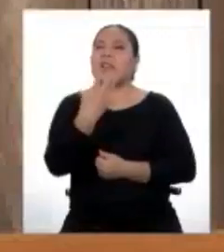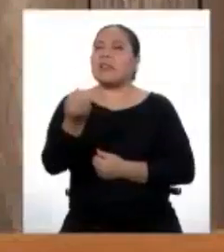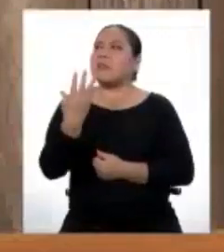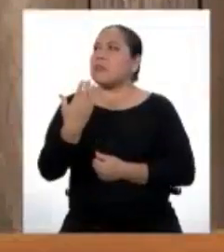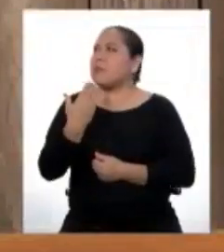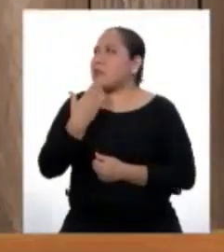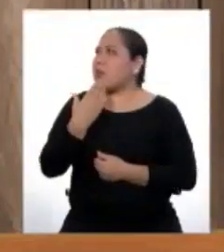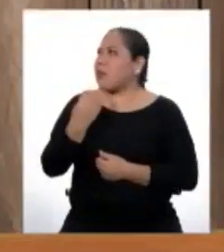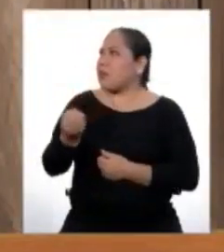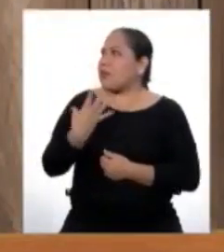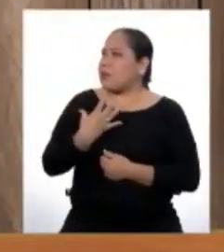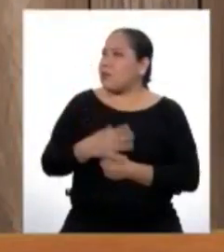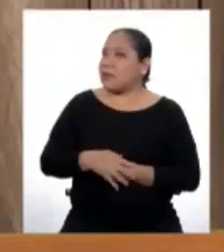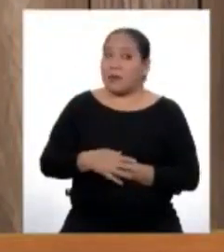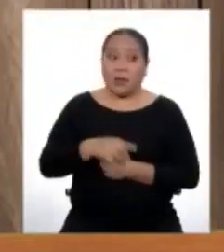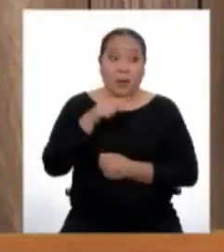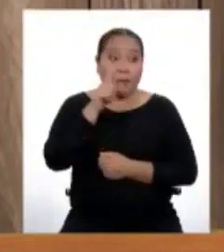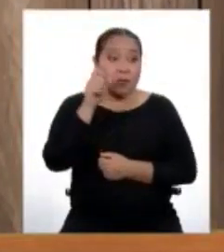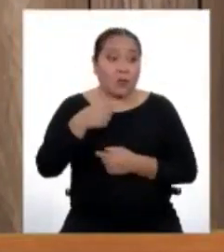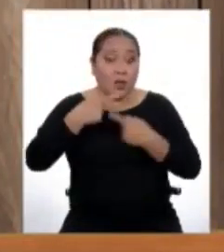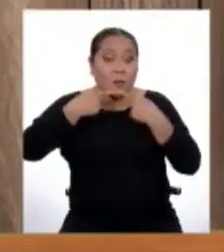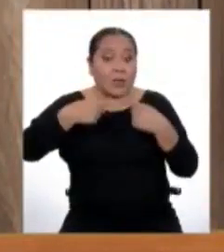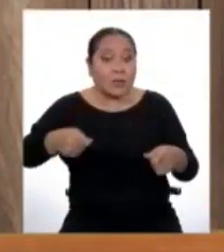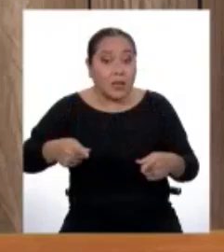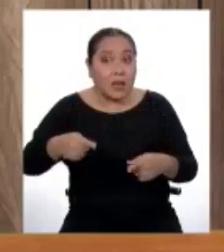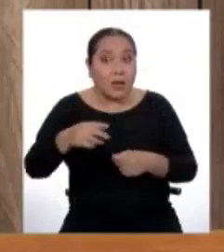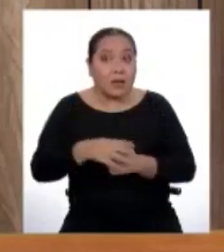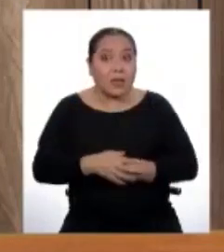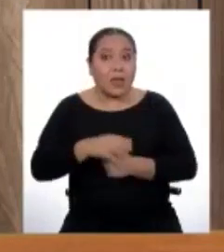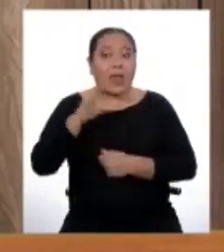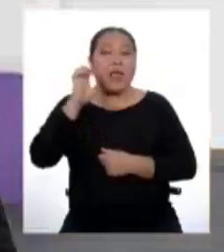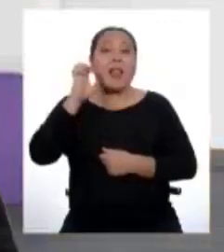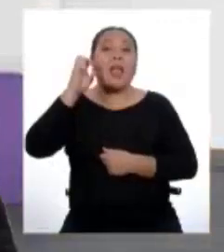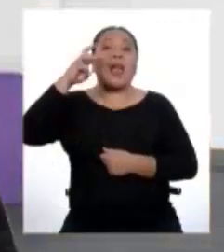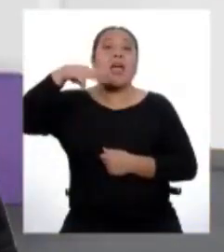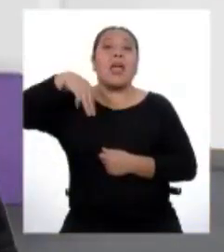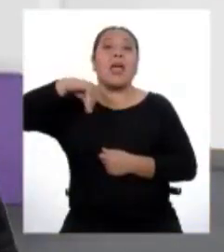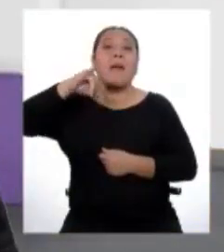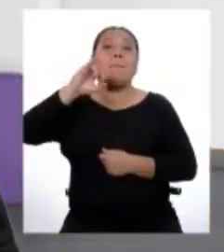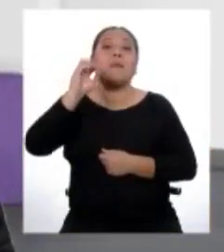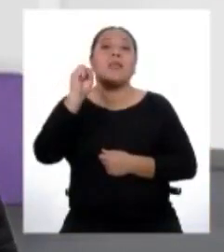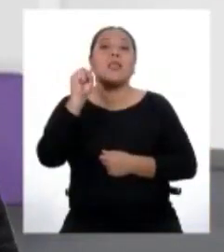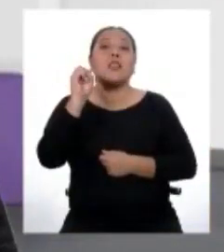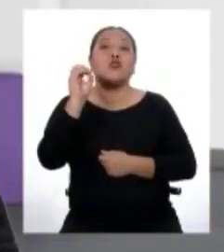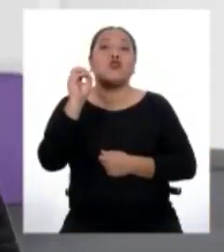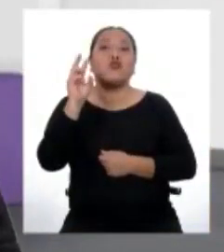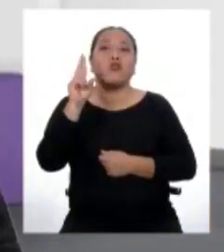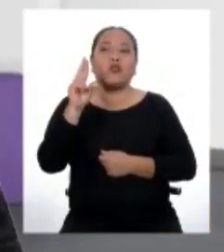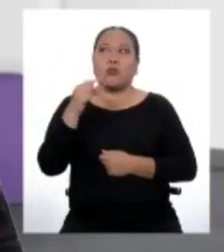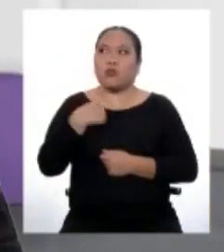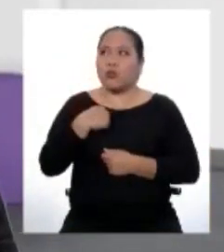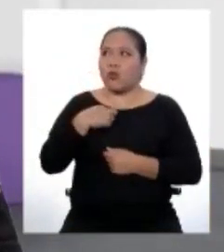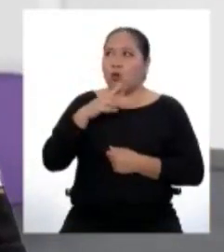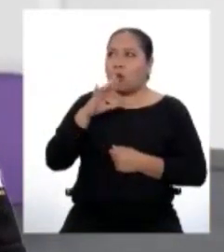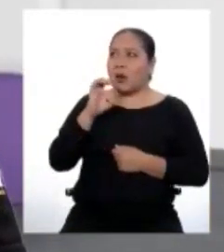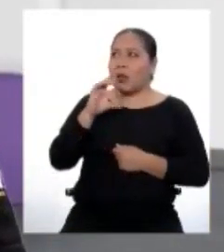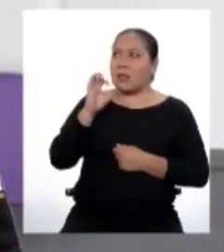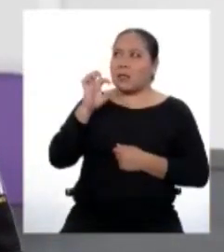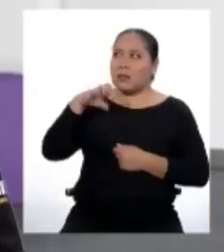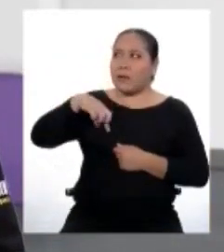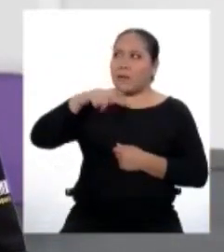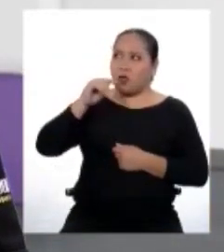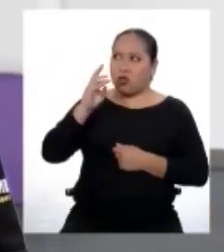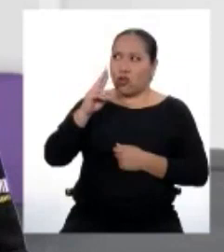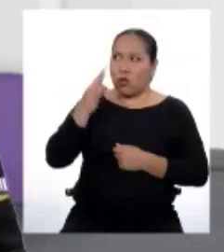El que nos da el mensaje, también conocido como el emisor. Y yo hago más bien de receptor. Esa es, ¿no?